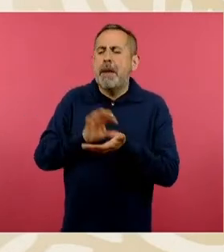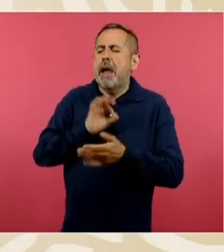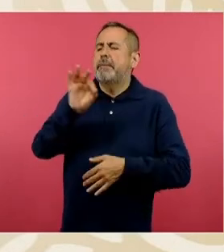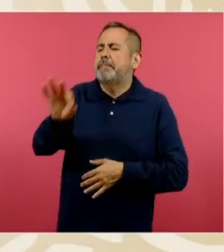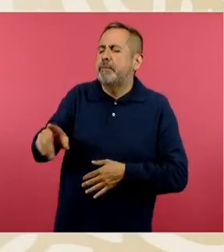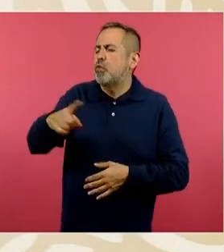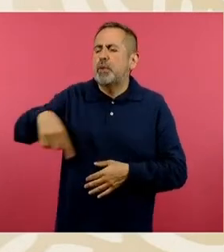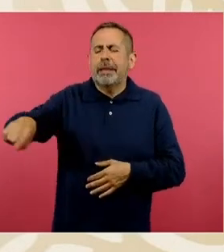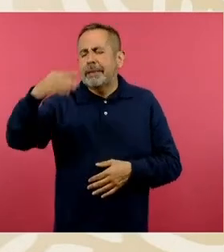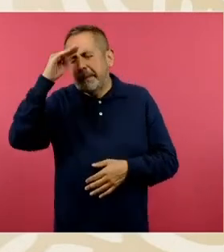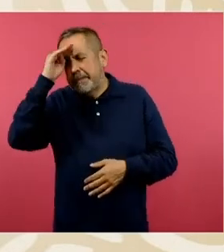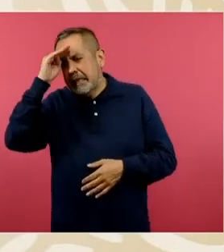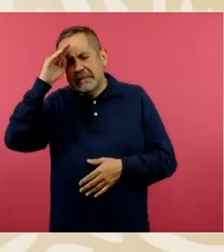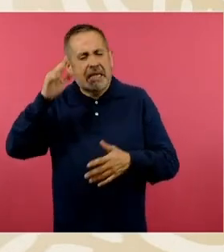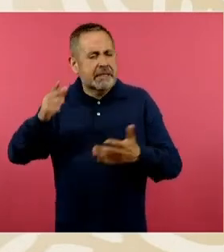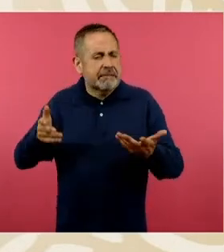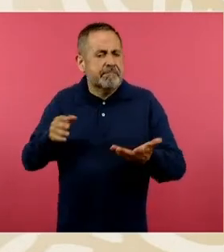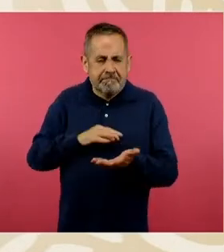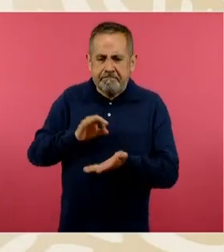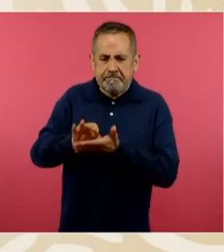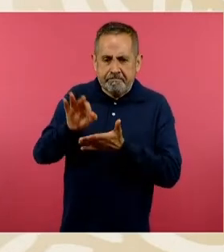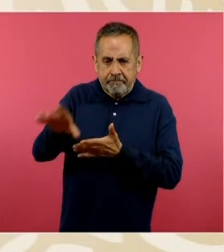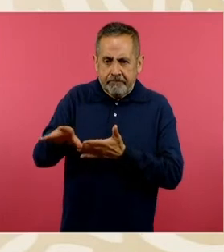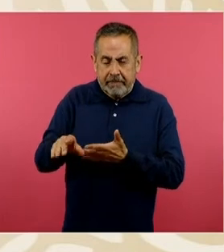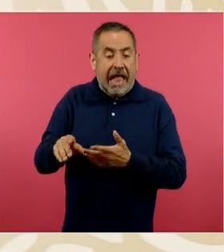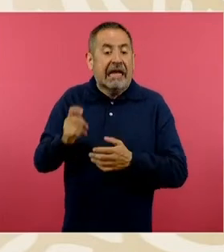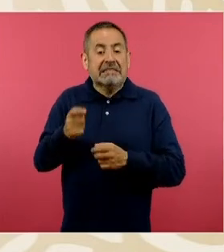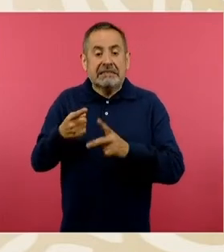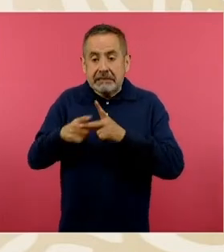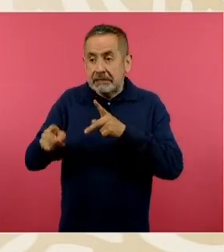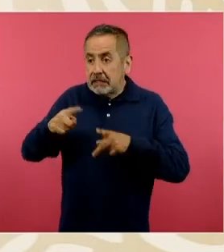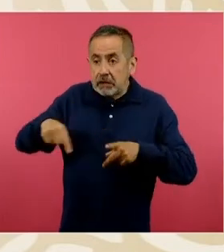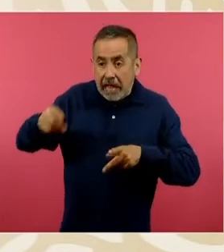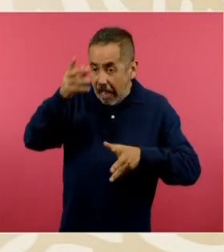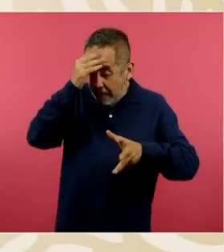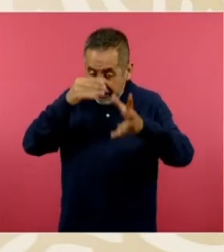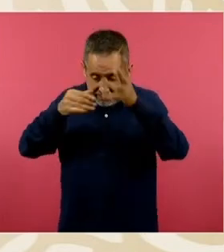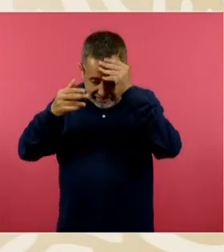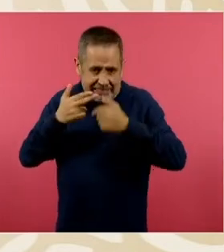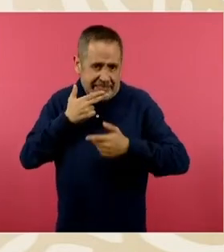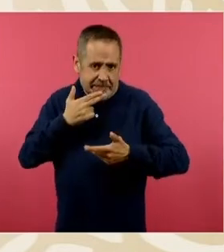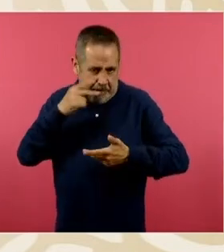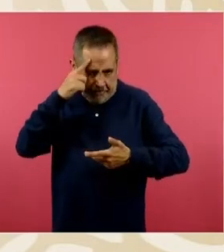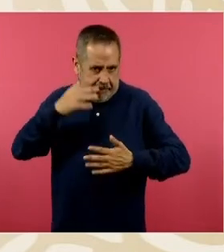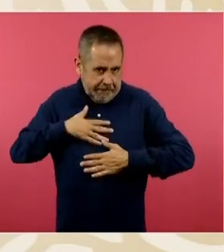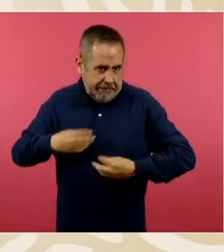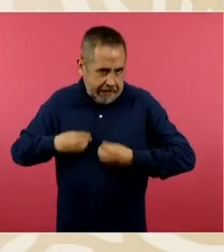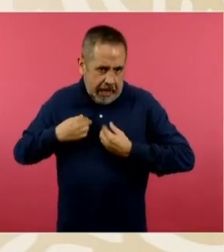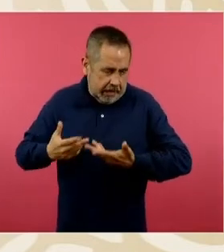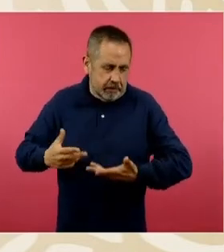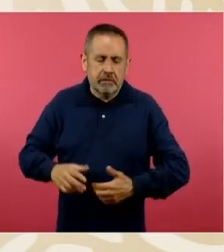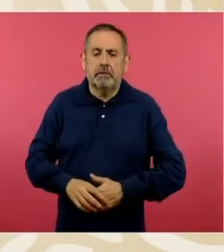vivir en su entorno. La intención es justamente establecer aprendizajes situados. La siguiente, por favor.